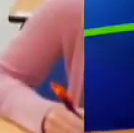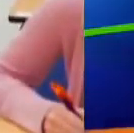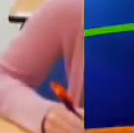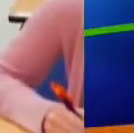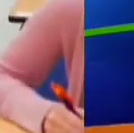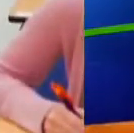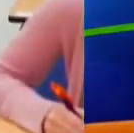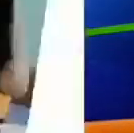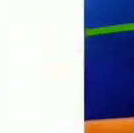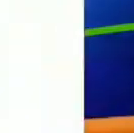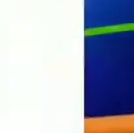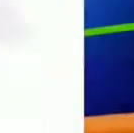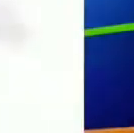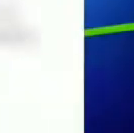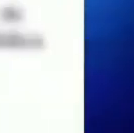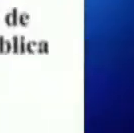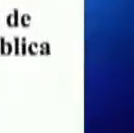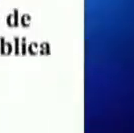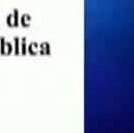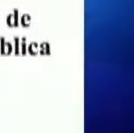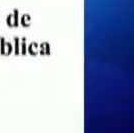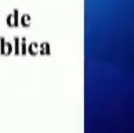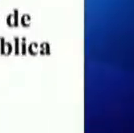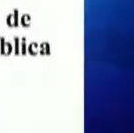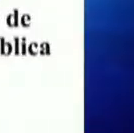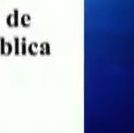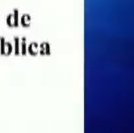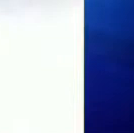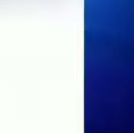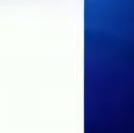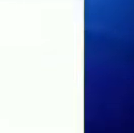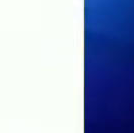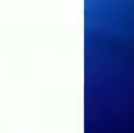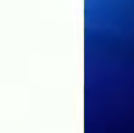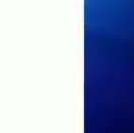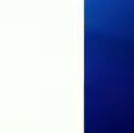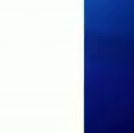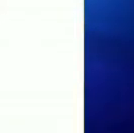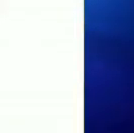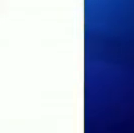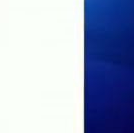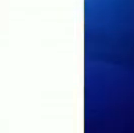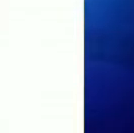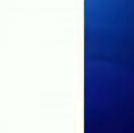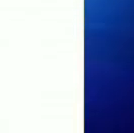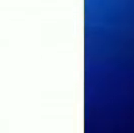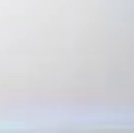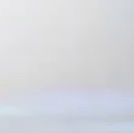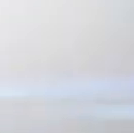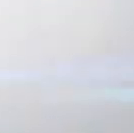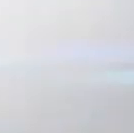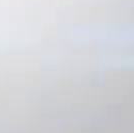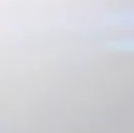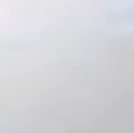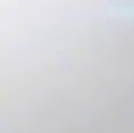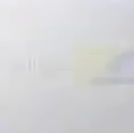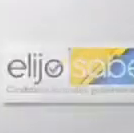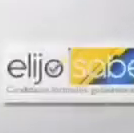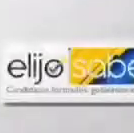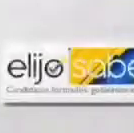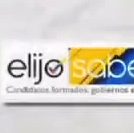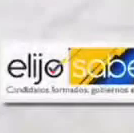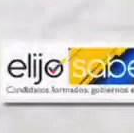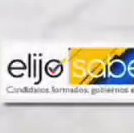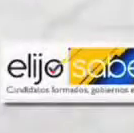gobernante. Inscríbete y prepárate para llegar muy alto. ESAP, formando líderes para el buen gobierno. ¿Qué es Elijo Saber?